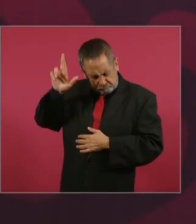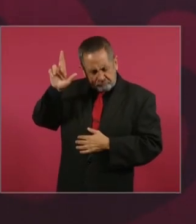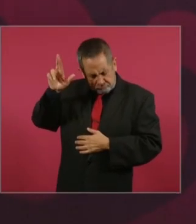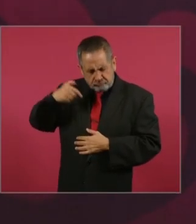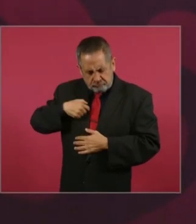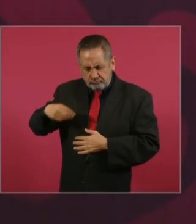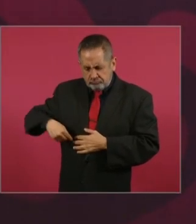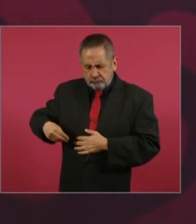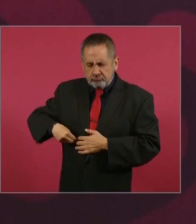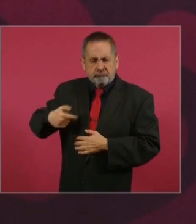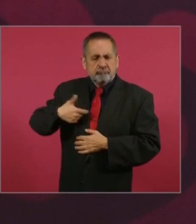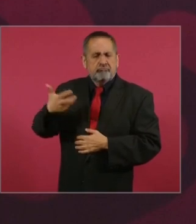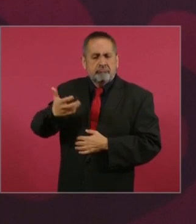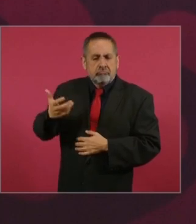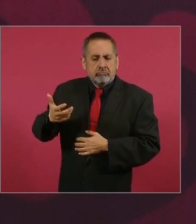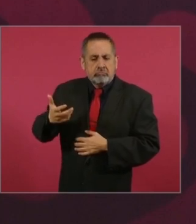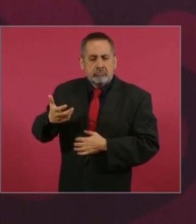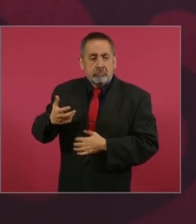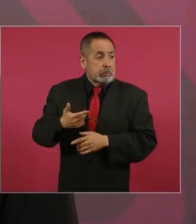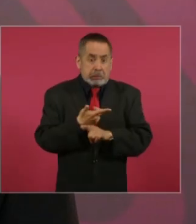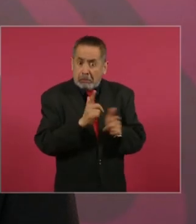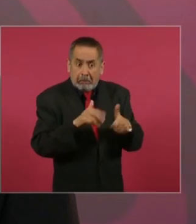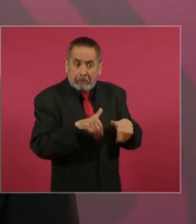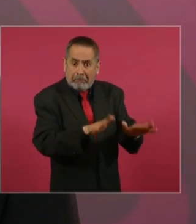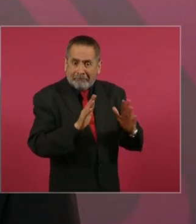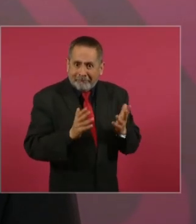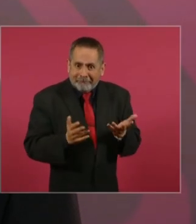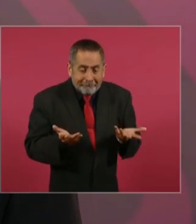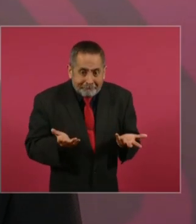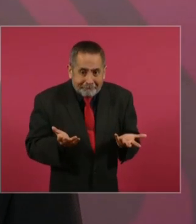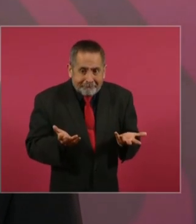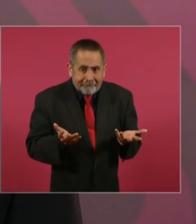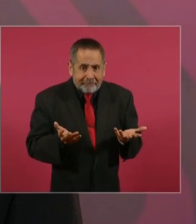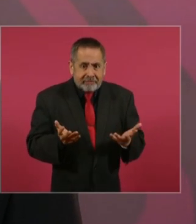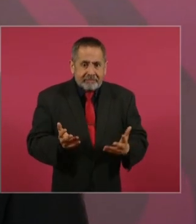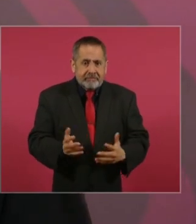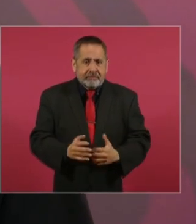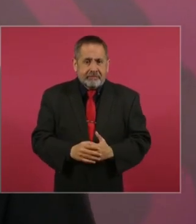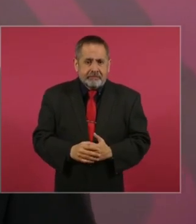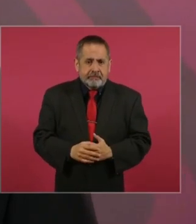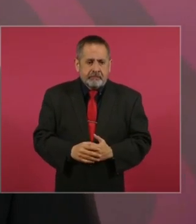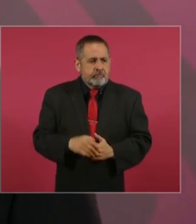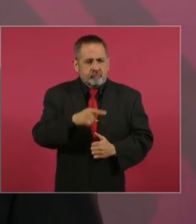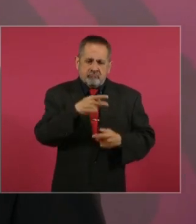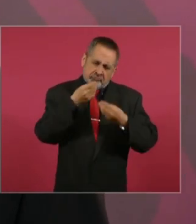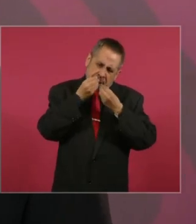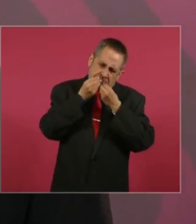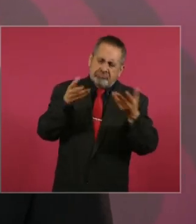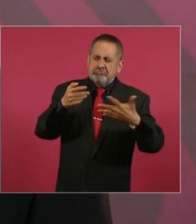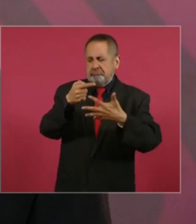y da a conocer